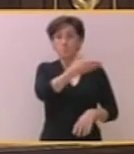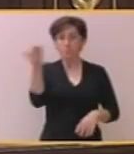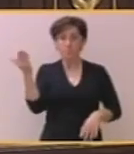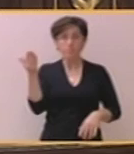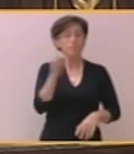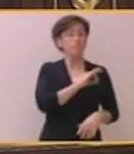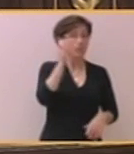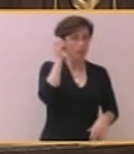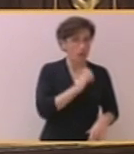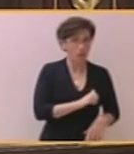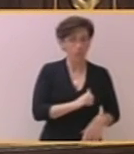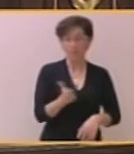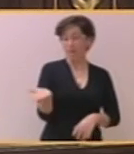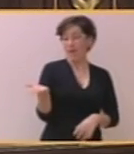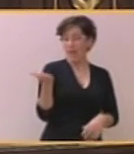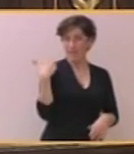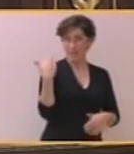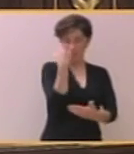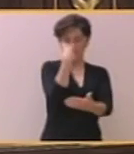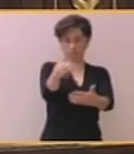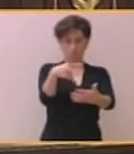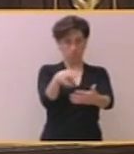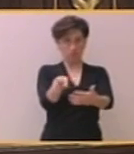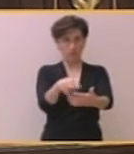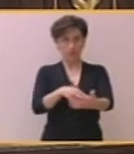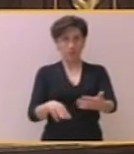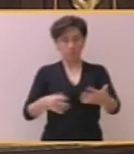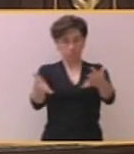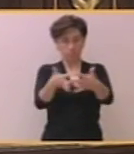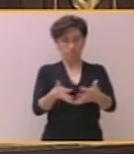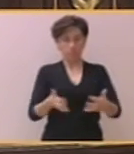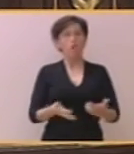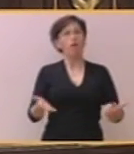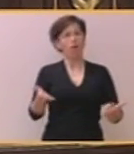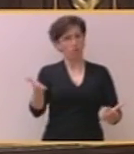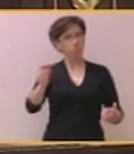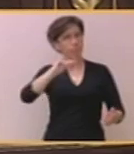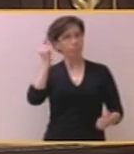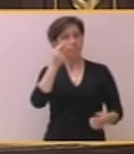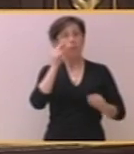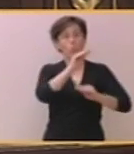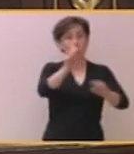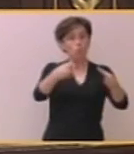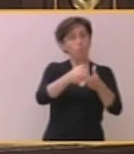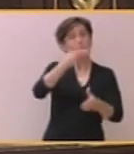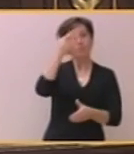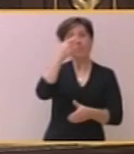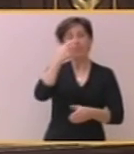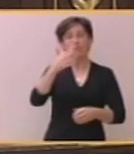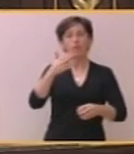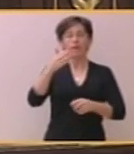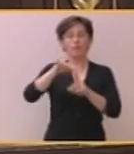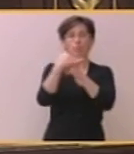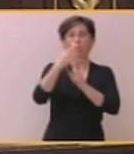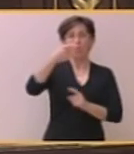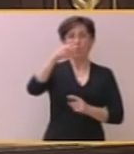leer el auto de ayer, tras conocer que su partido se lucró de la red Gürtel, usted no está en condiciones de abordar